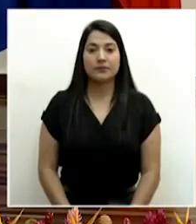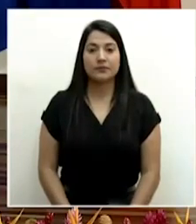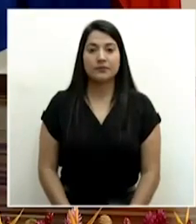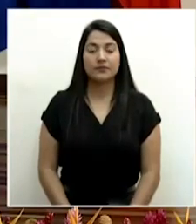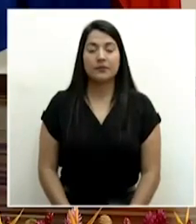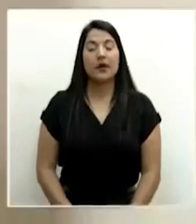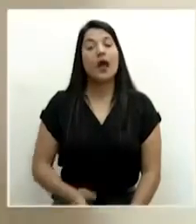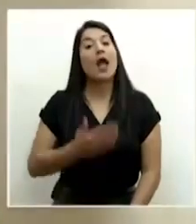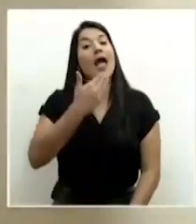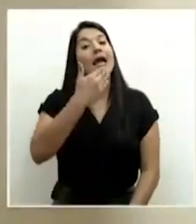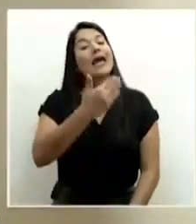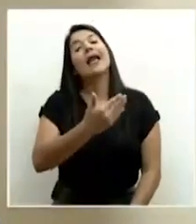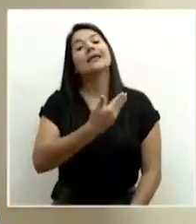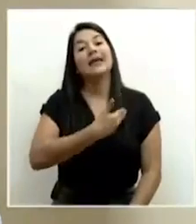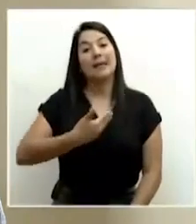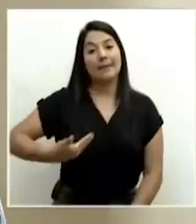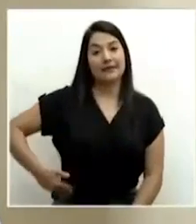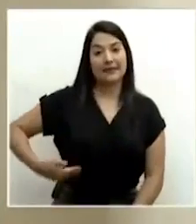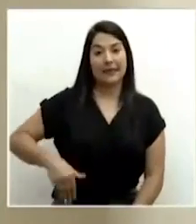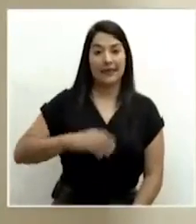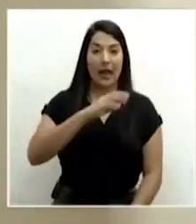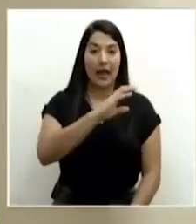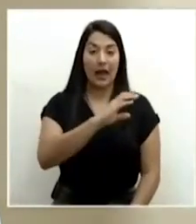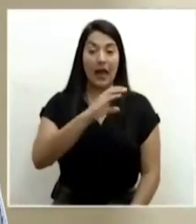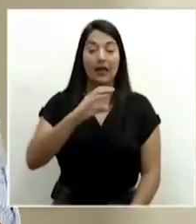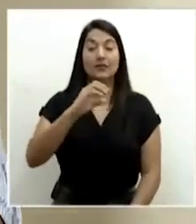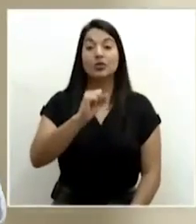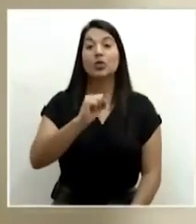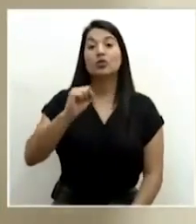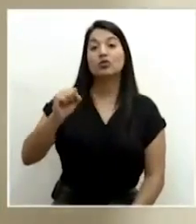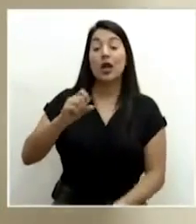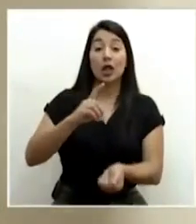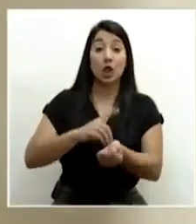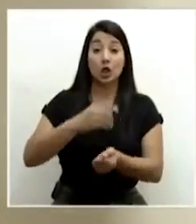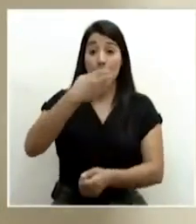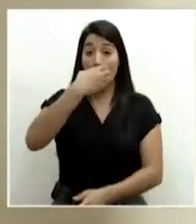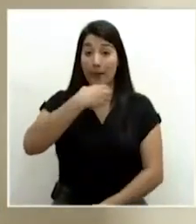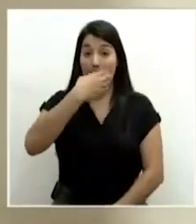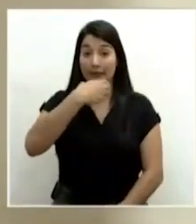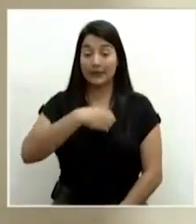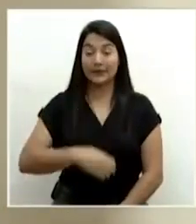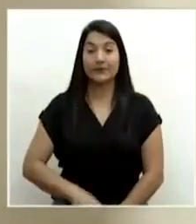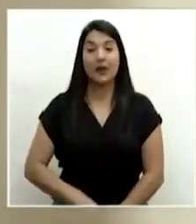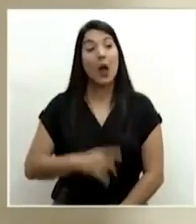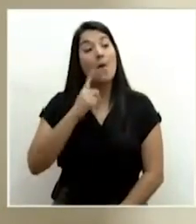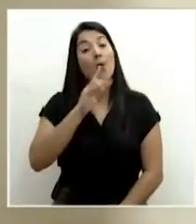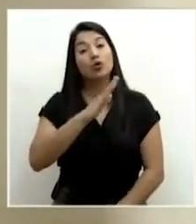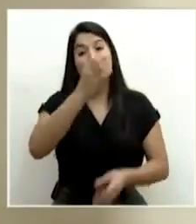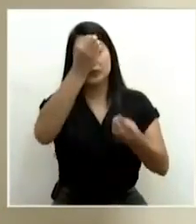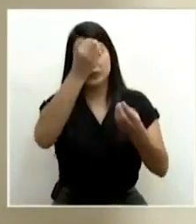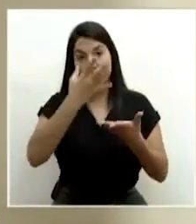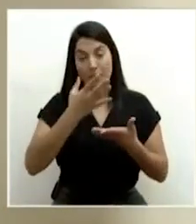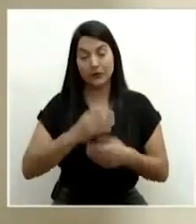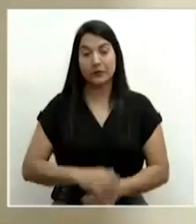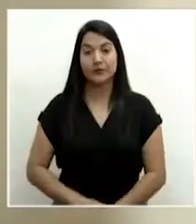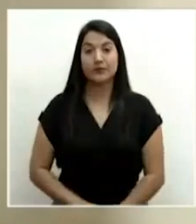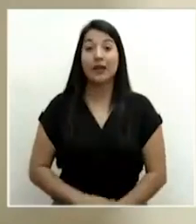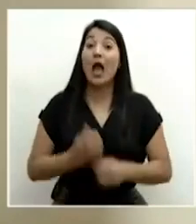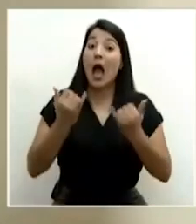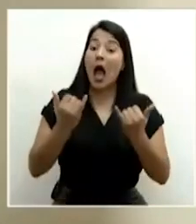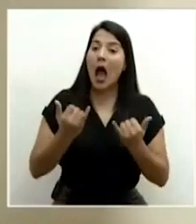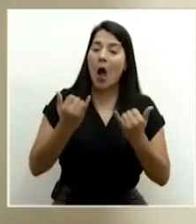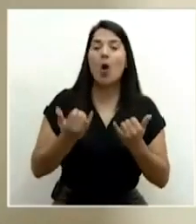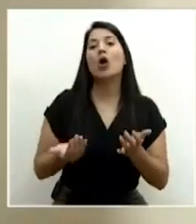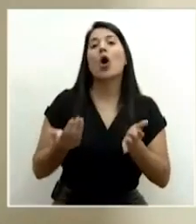Muchas gracias al presidente ejecutivo de la Caja Costarricense de Seguro Social, el doctor Macaya, por el informe de acciones. A continuación